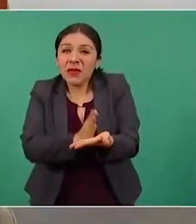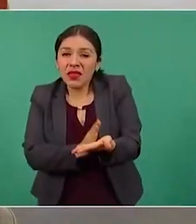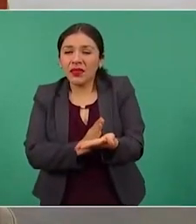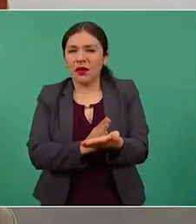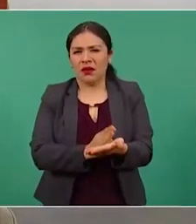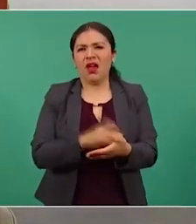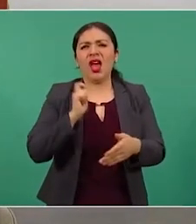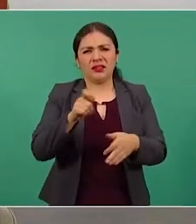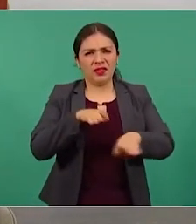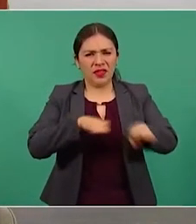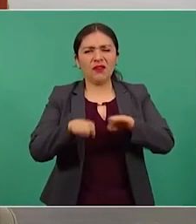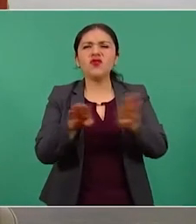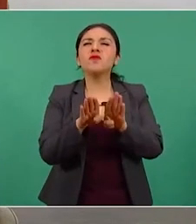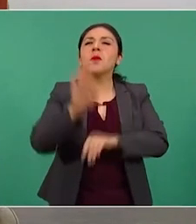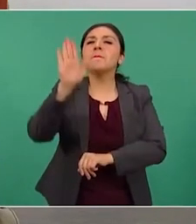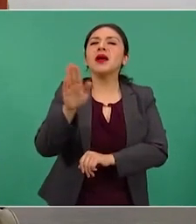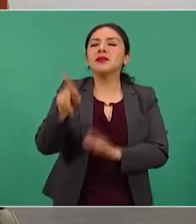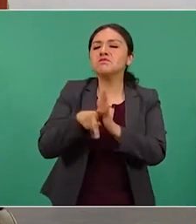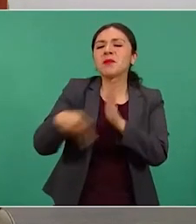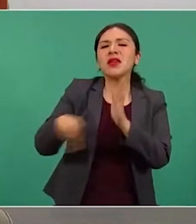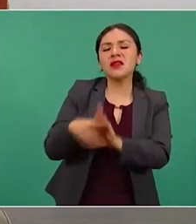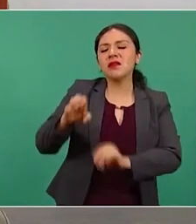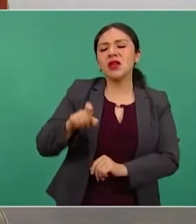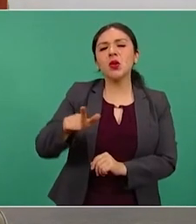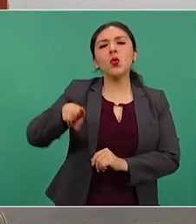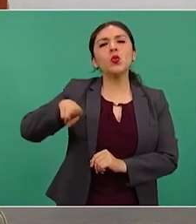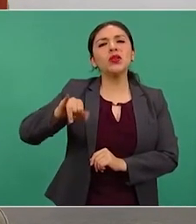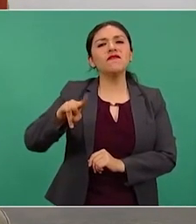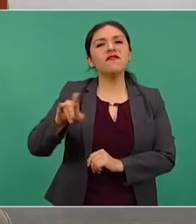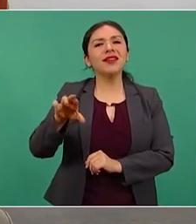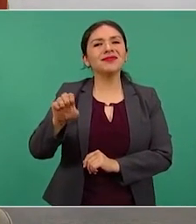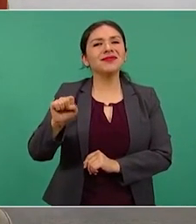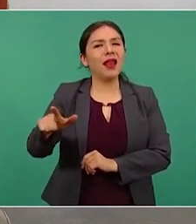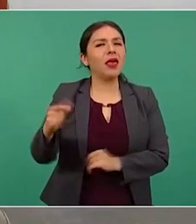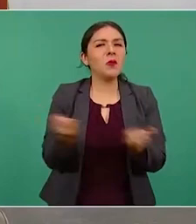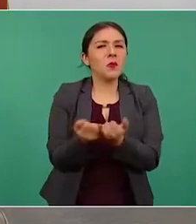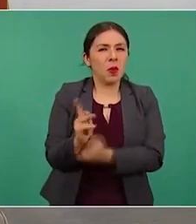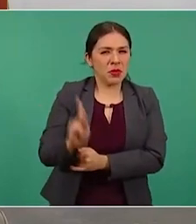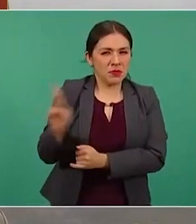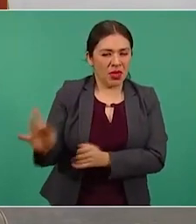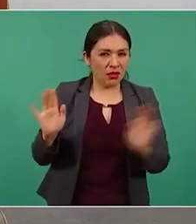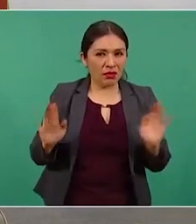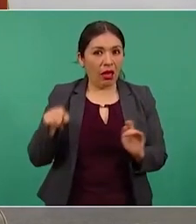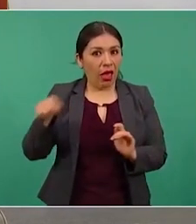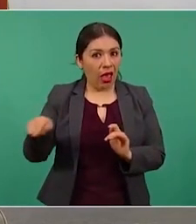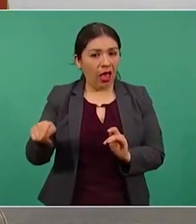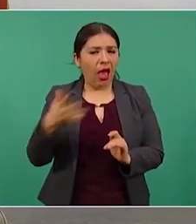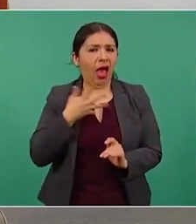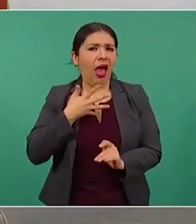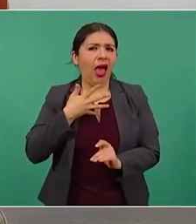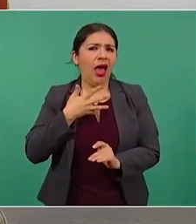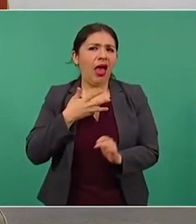periodismo de El Universal, que tiene toda una línea